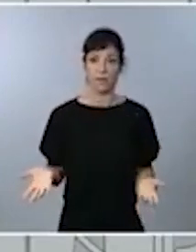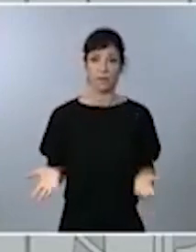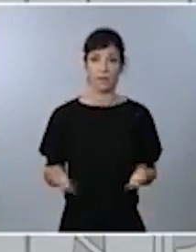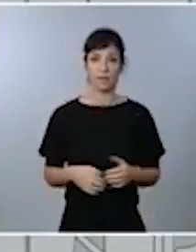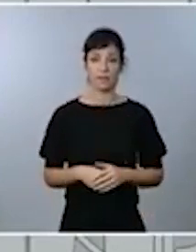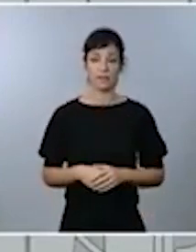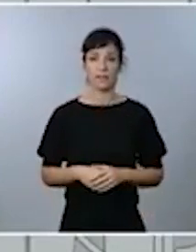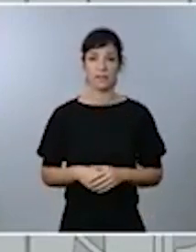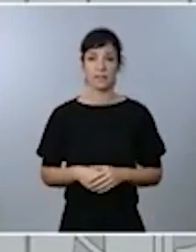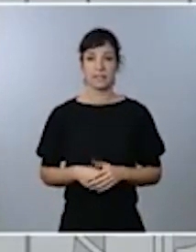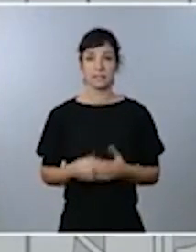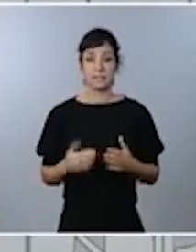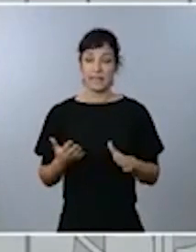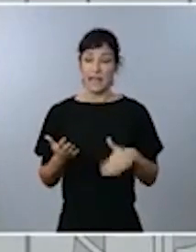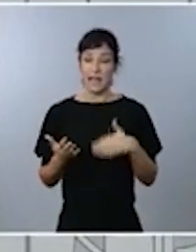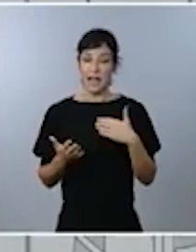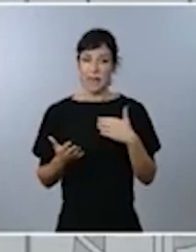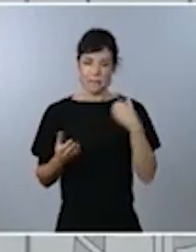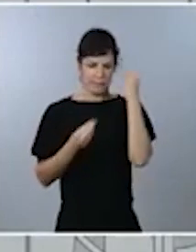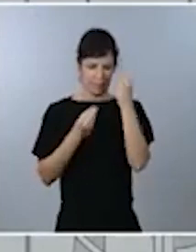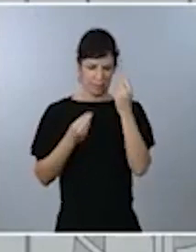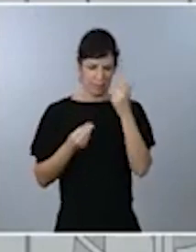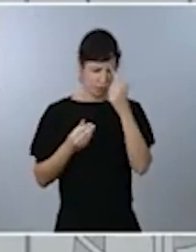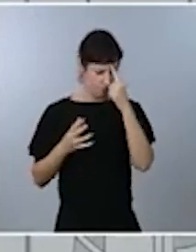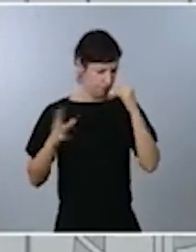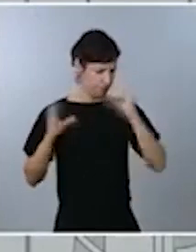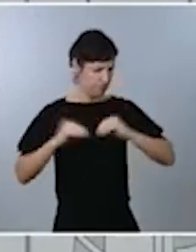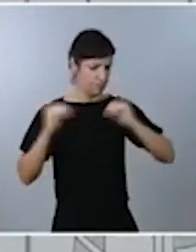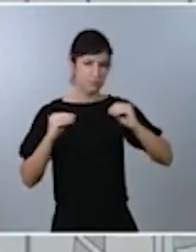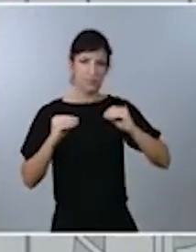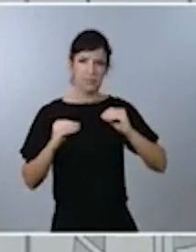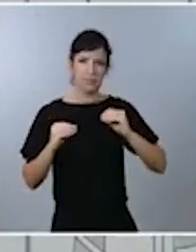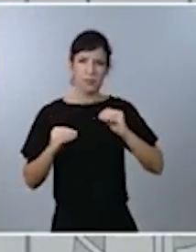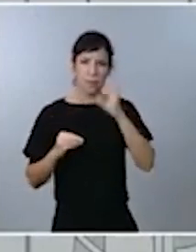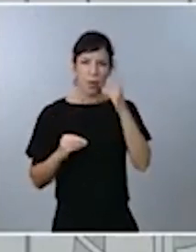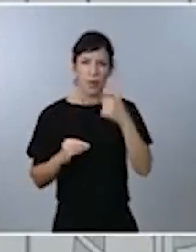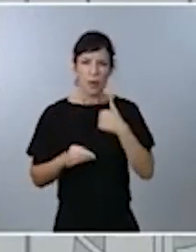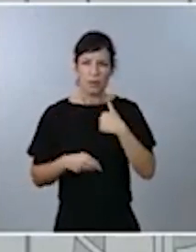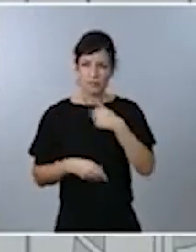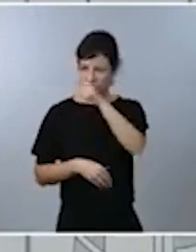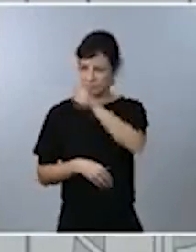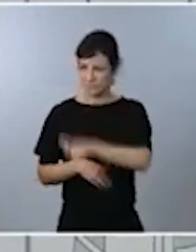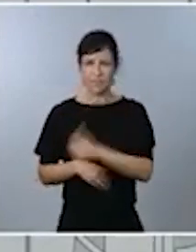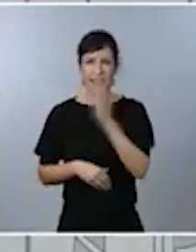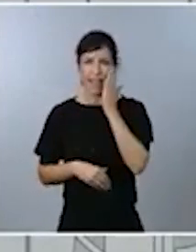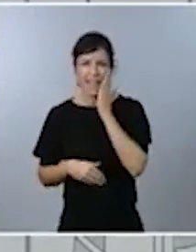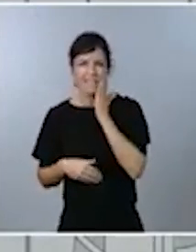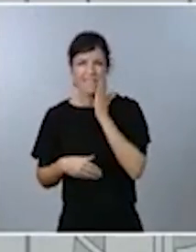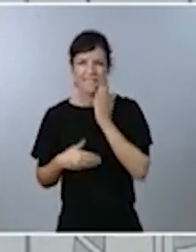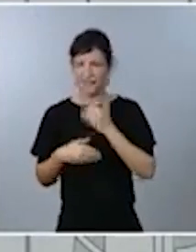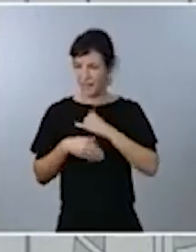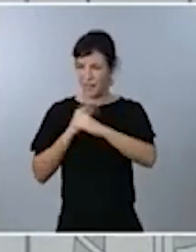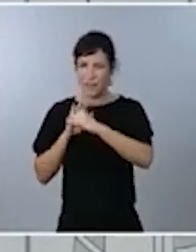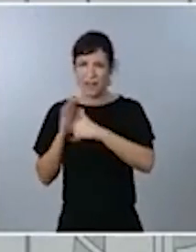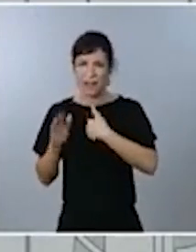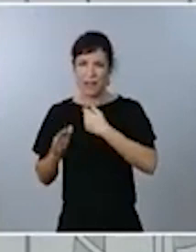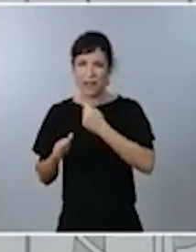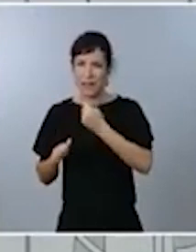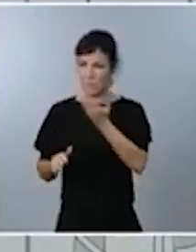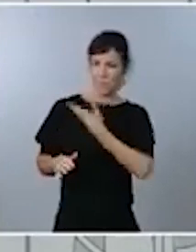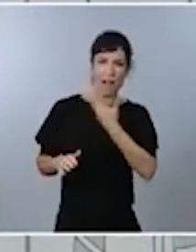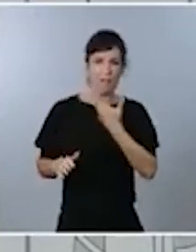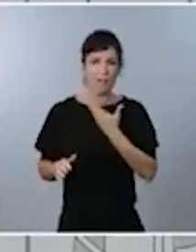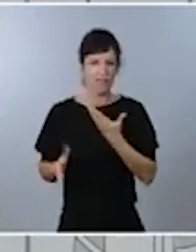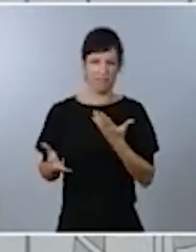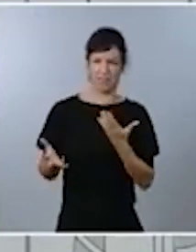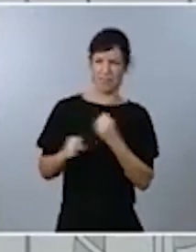resultar hasta chocante cuando lo pensamos, porque nos cuesta creer que un ser próximo, que una persona querida, puede hacernos daño. Pero es así. Si